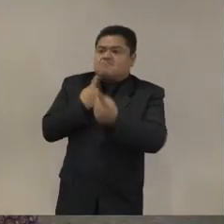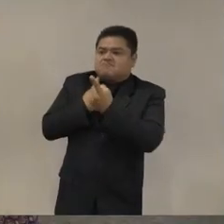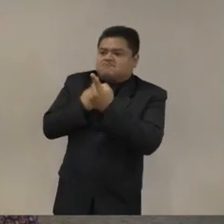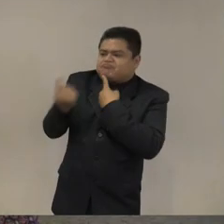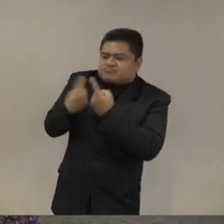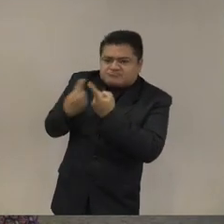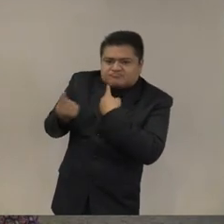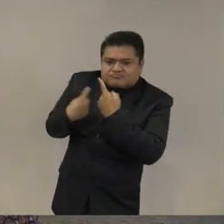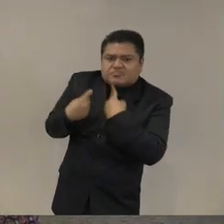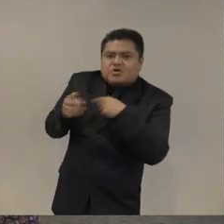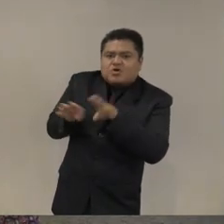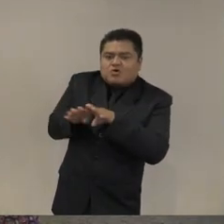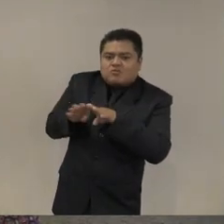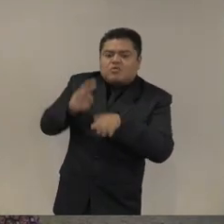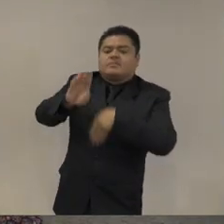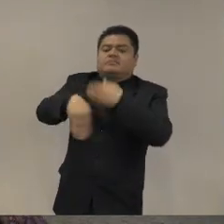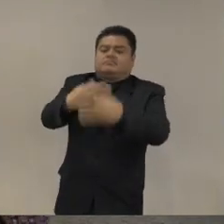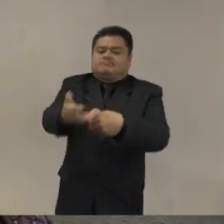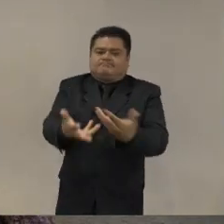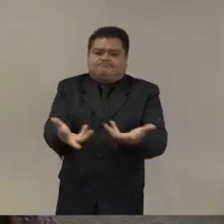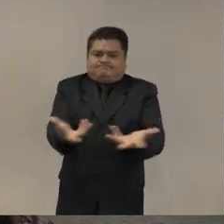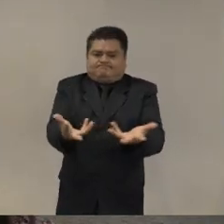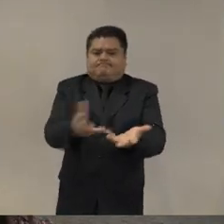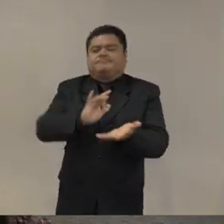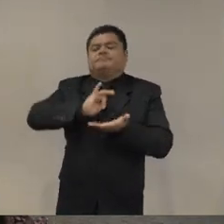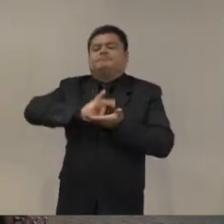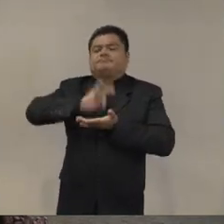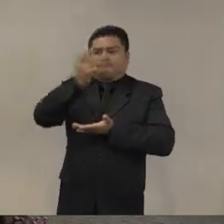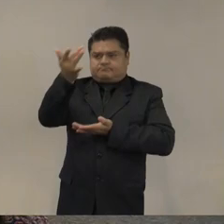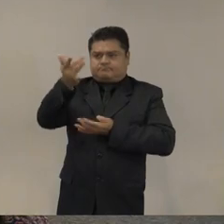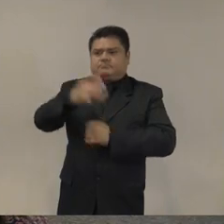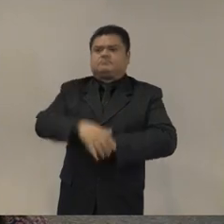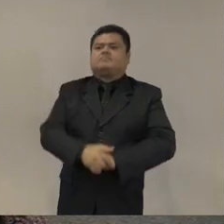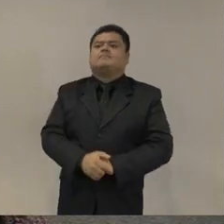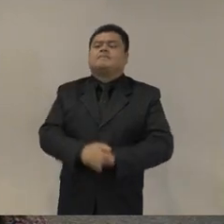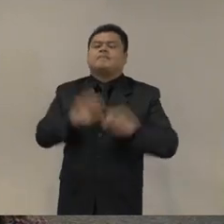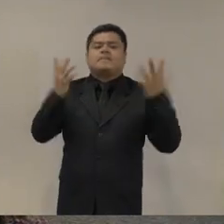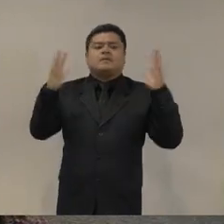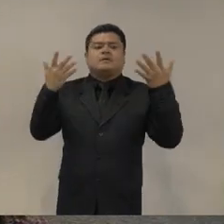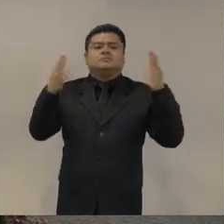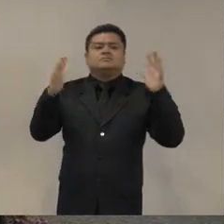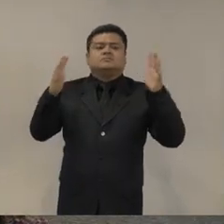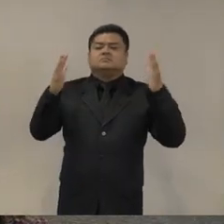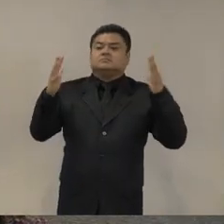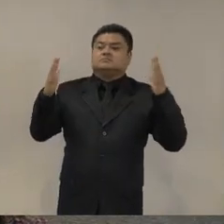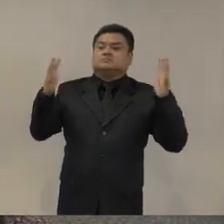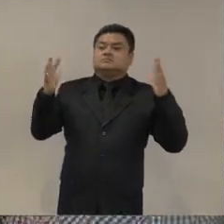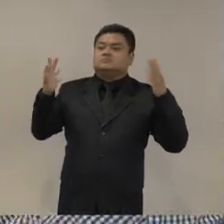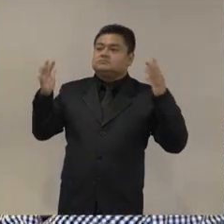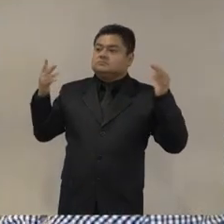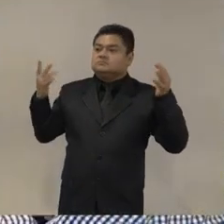gracias muy cierto gracias gracias Ernesto un aplauso para Ernesto no sean tímidos